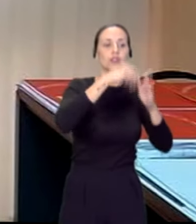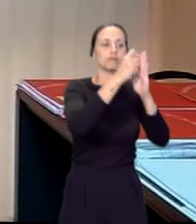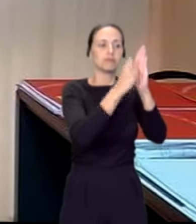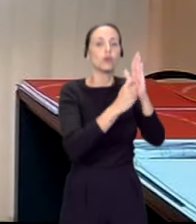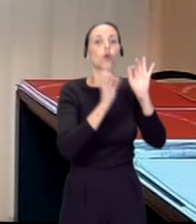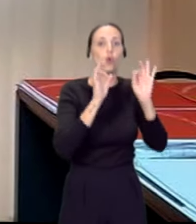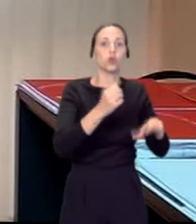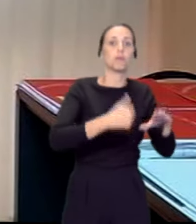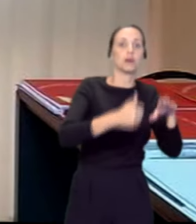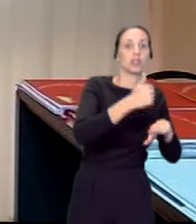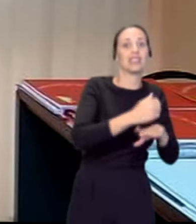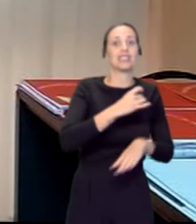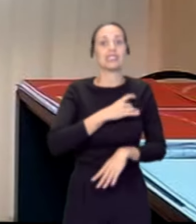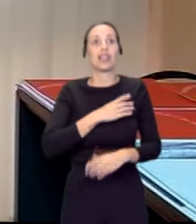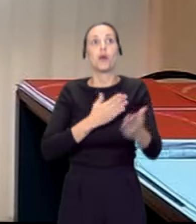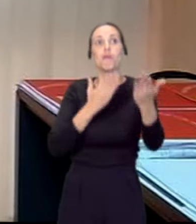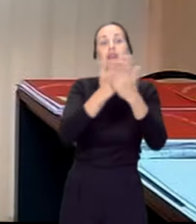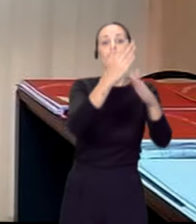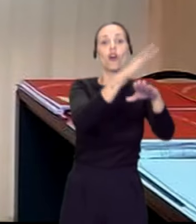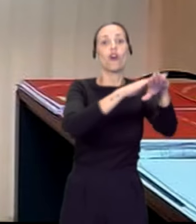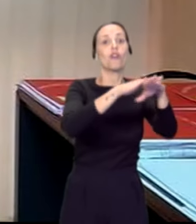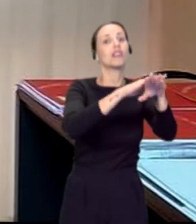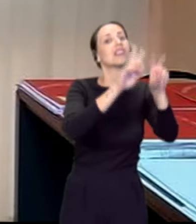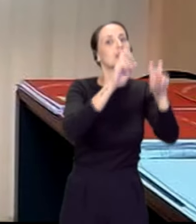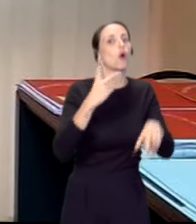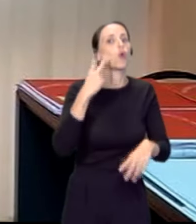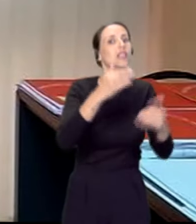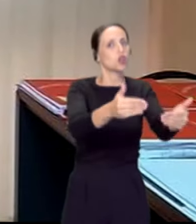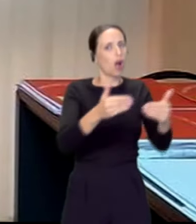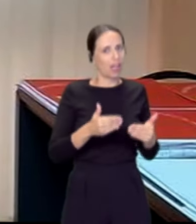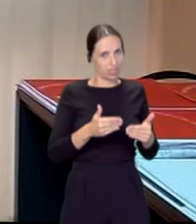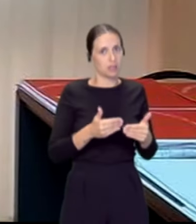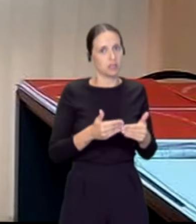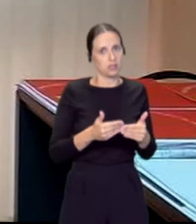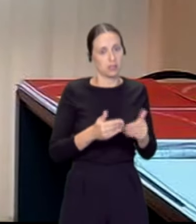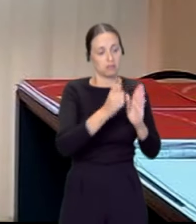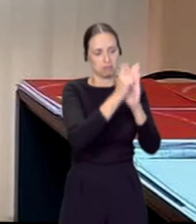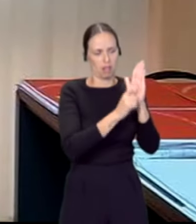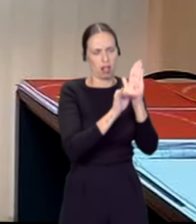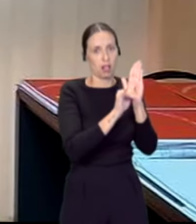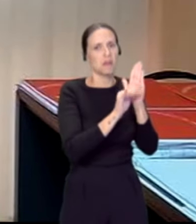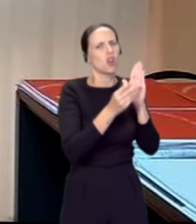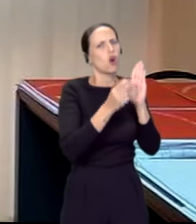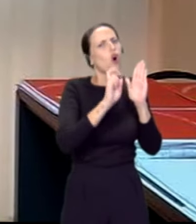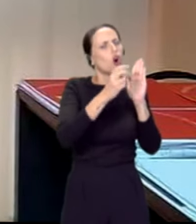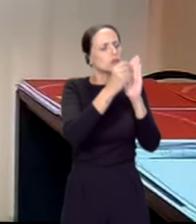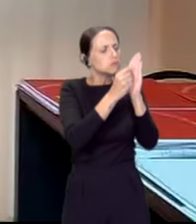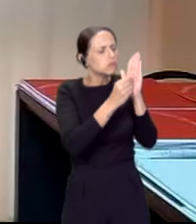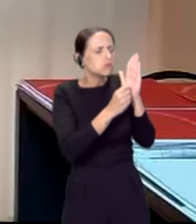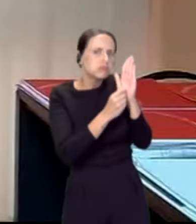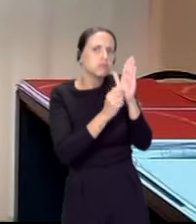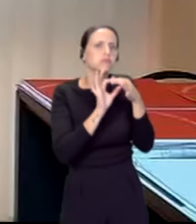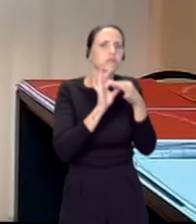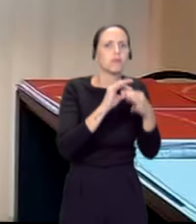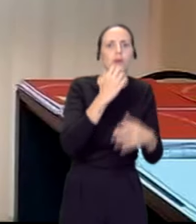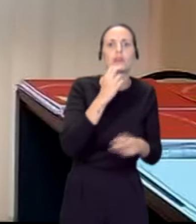sindicatos al Gobierno del Estado que se adelante la edad de jubilación, pero luego tiene muchos parámetros añadidos relacionados con